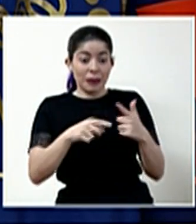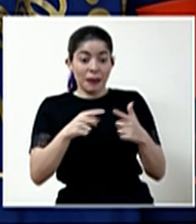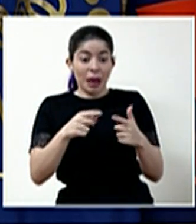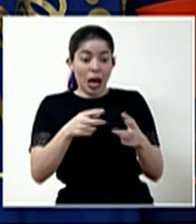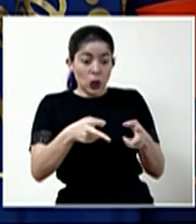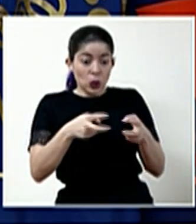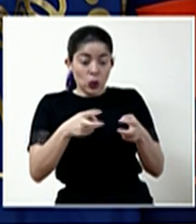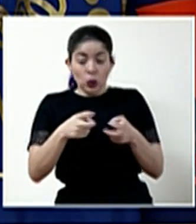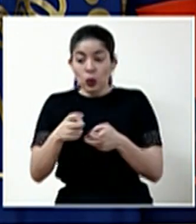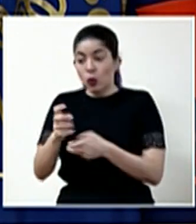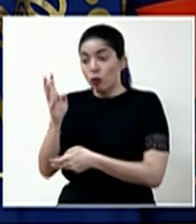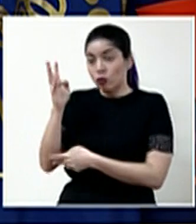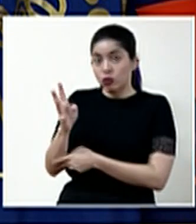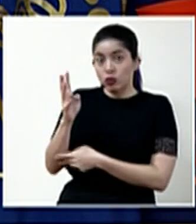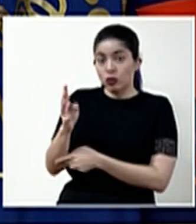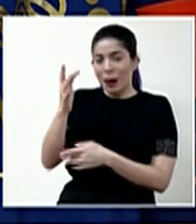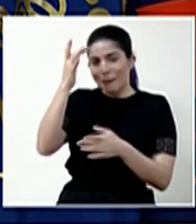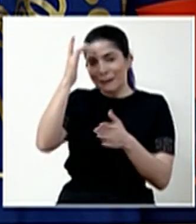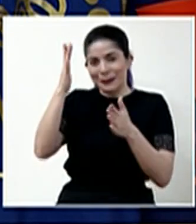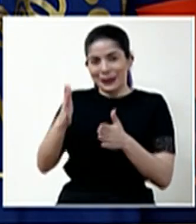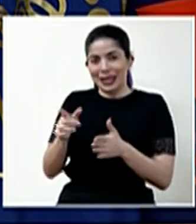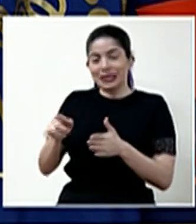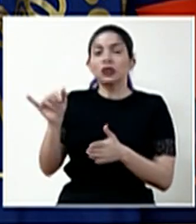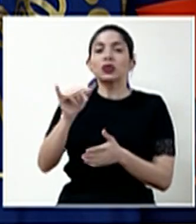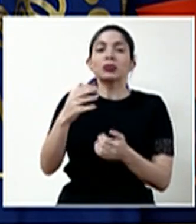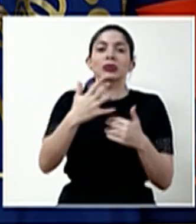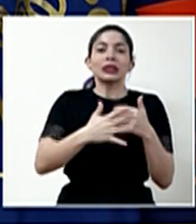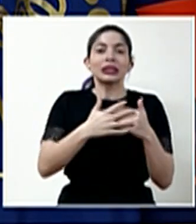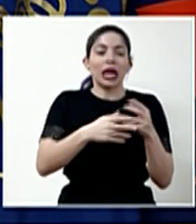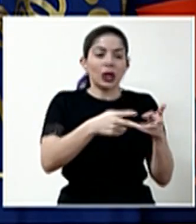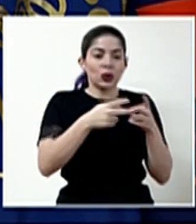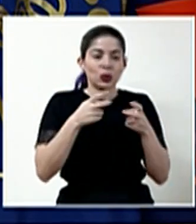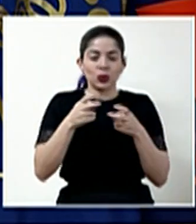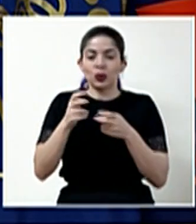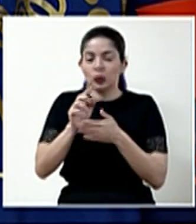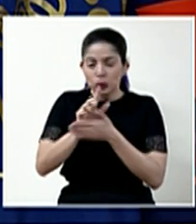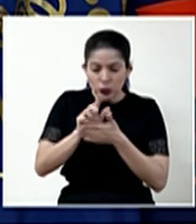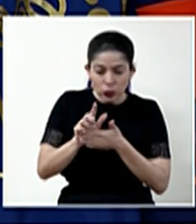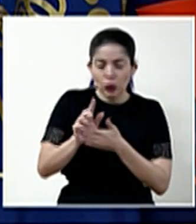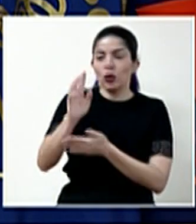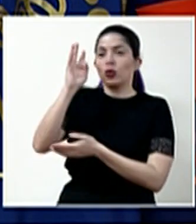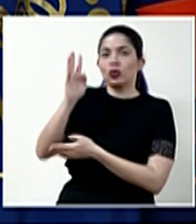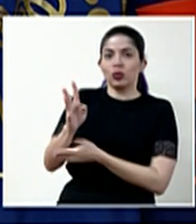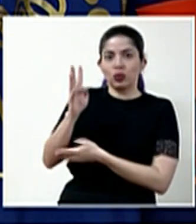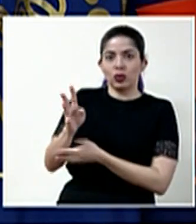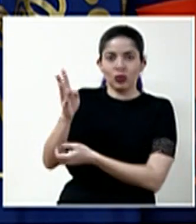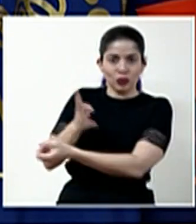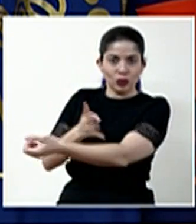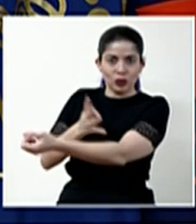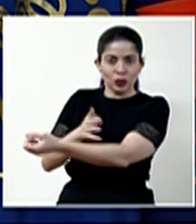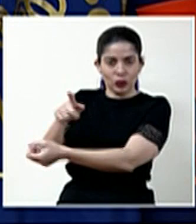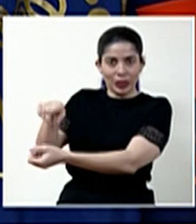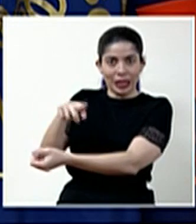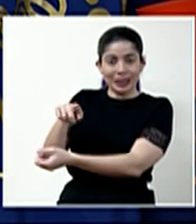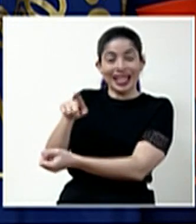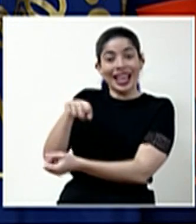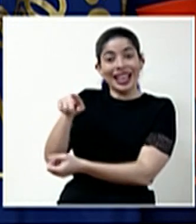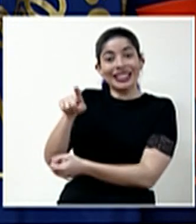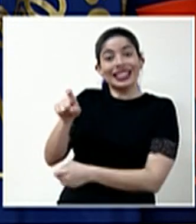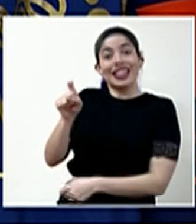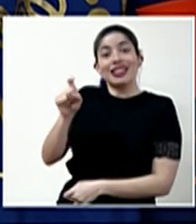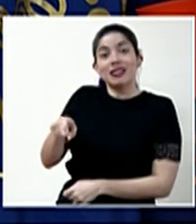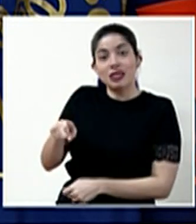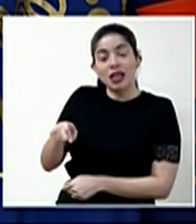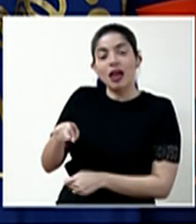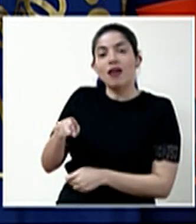convalesciente, que es más o menos como una transfusión de sangre, deben cumplir con la condición